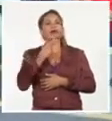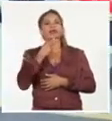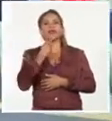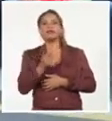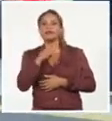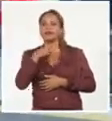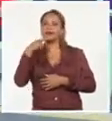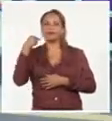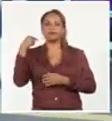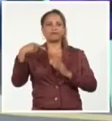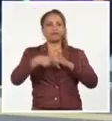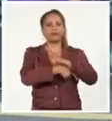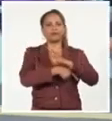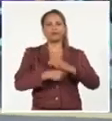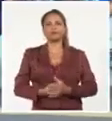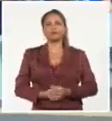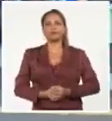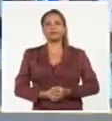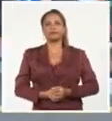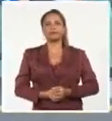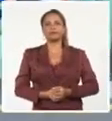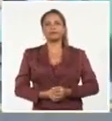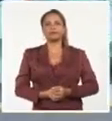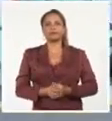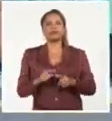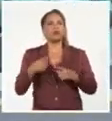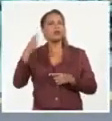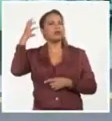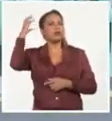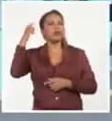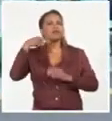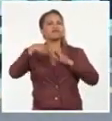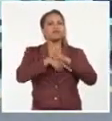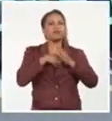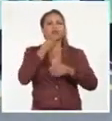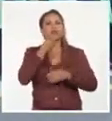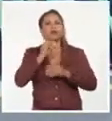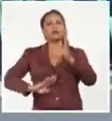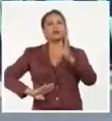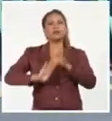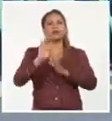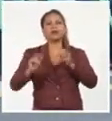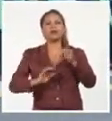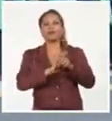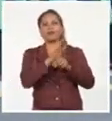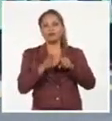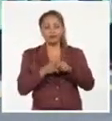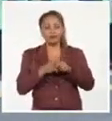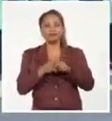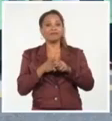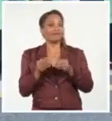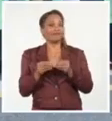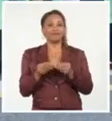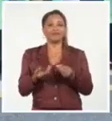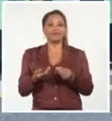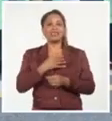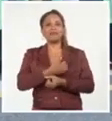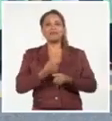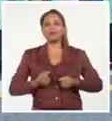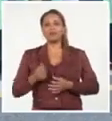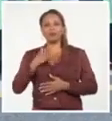fallido. ¿Qué Estado fallido podría enfrentar y superar la pandemia de la COVID-19 con esfuerzo propio